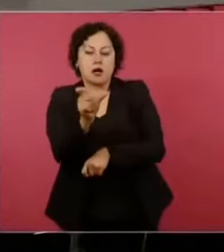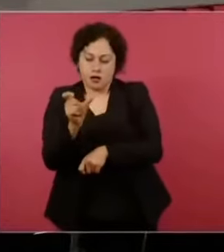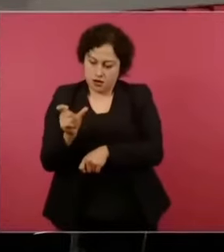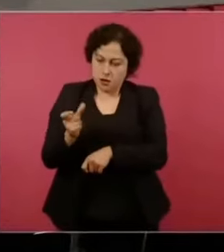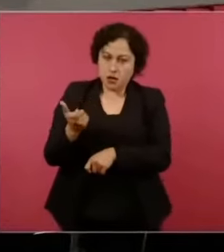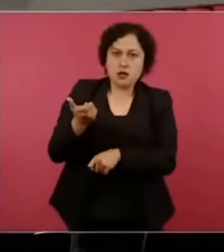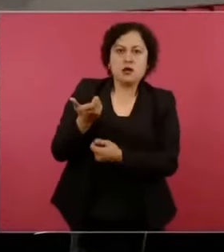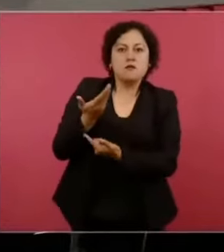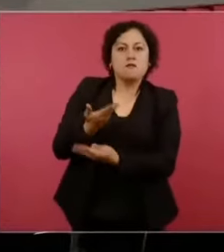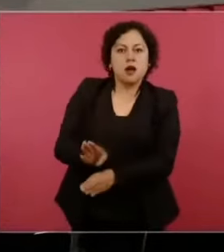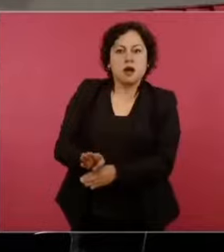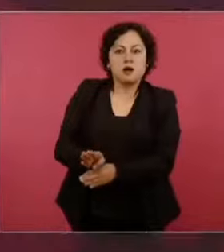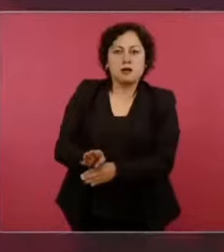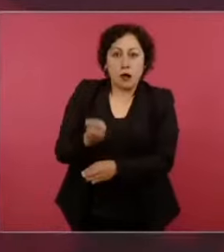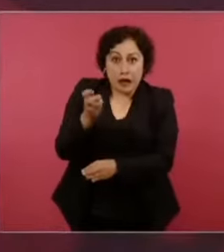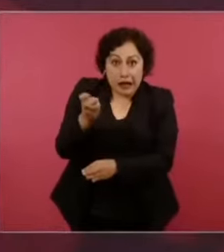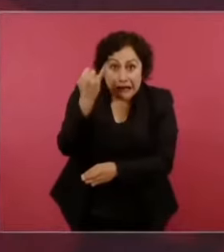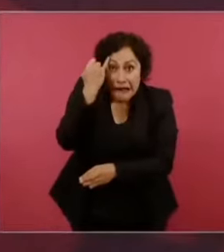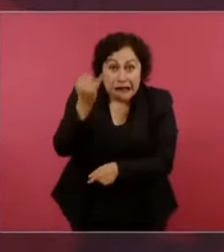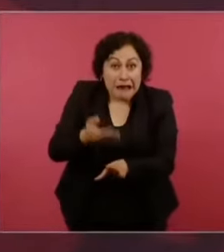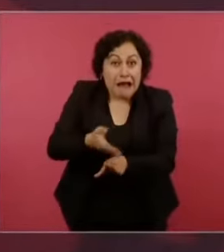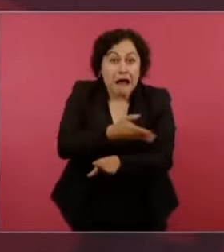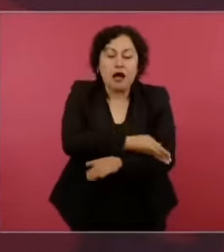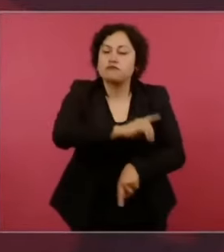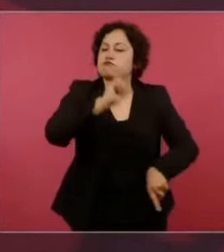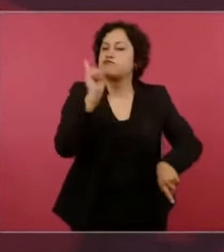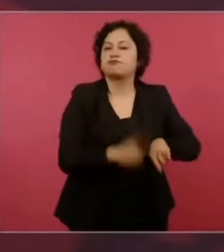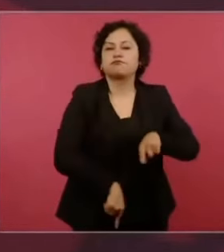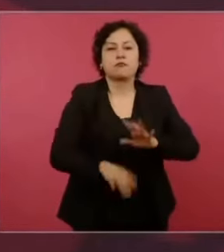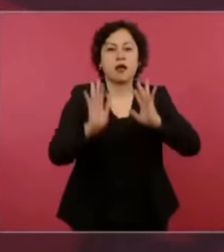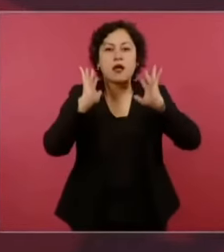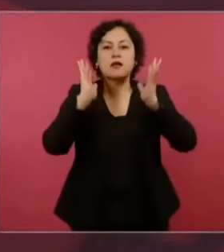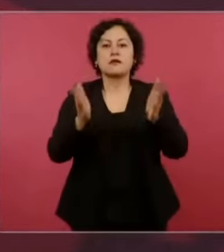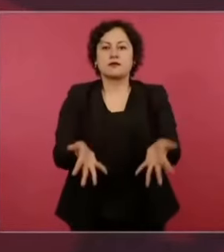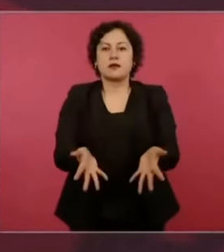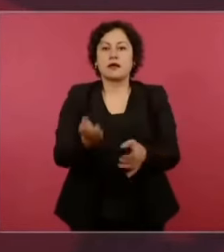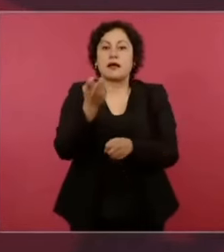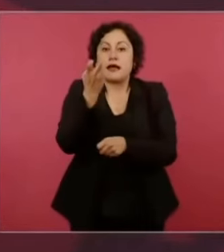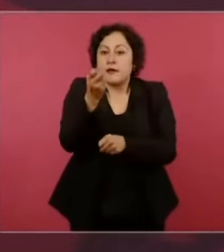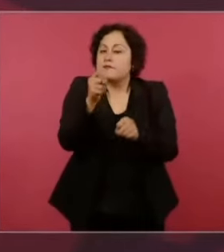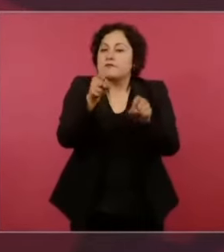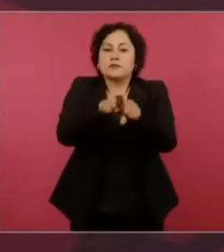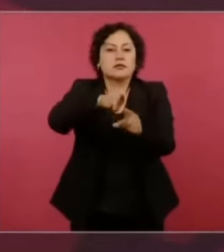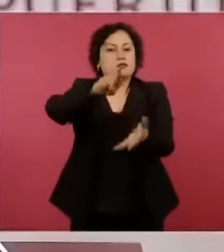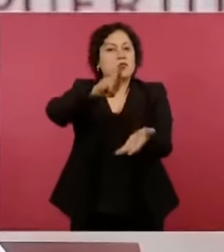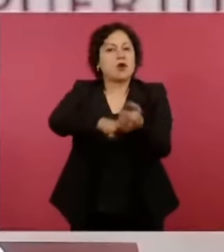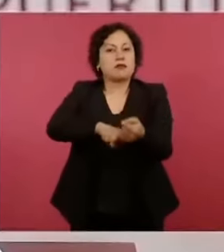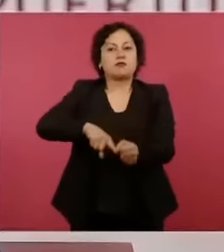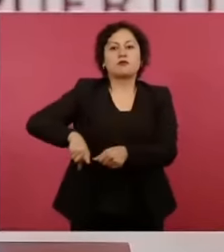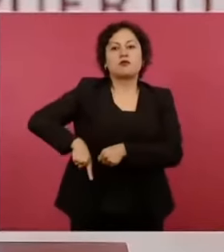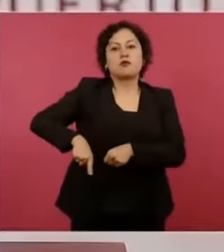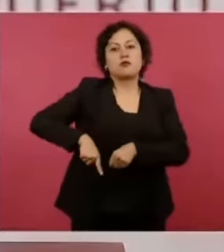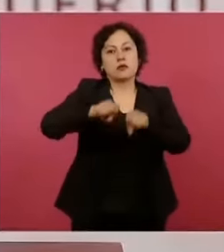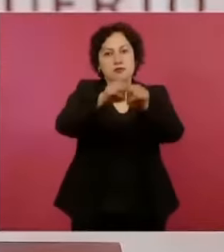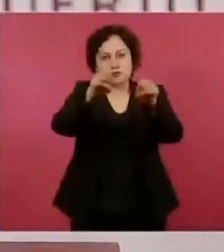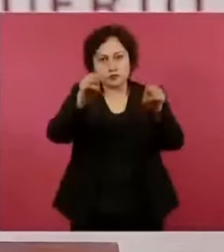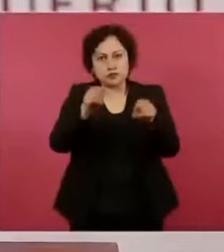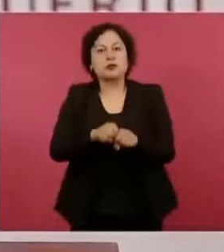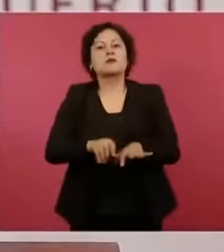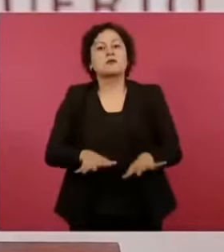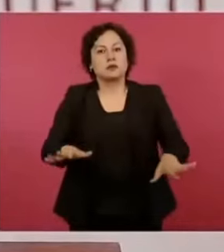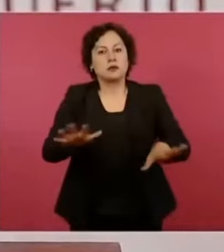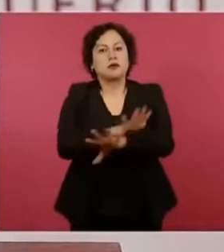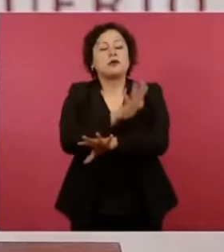situación ha avanzado también en las estructuras de gobierno. Pues el régimen ordinario del Seguro